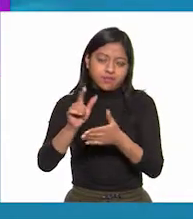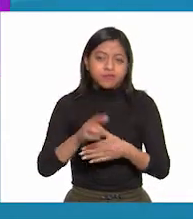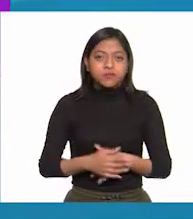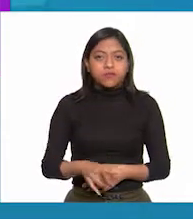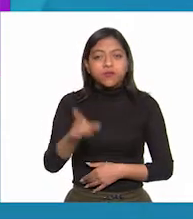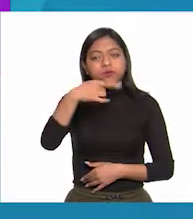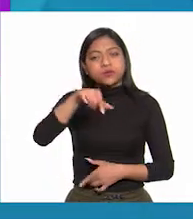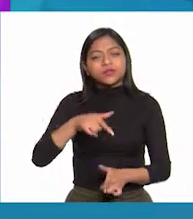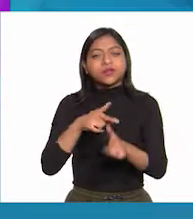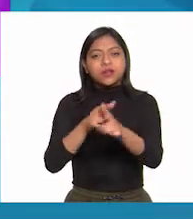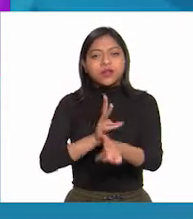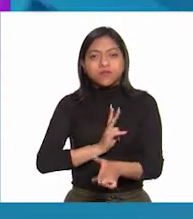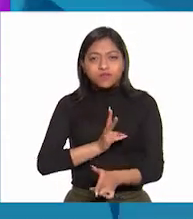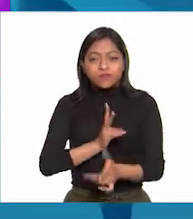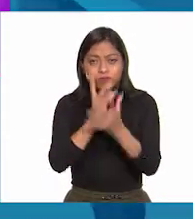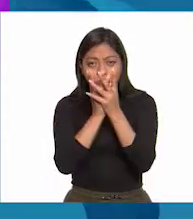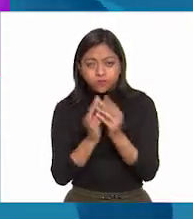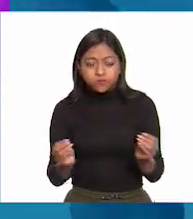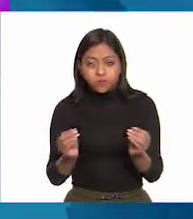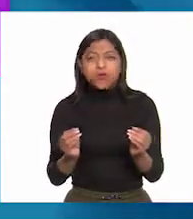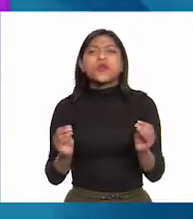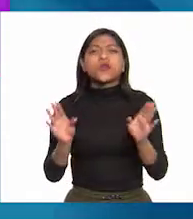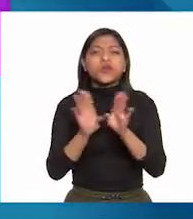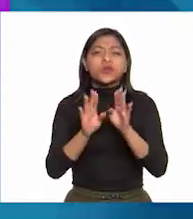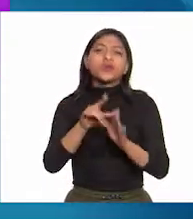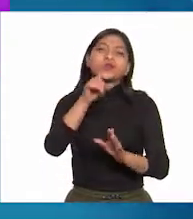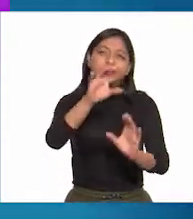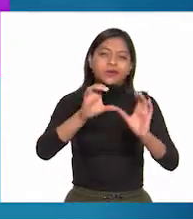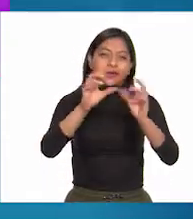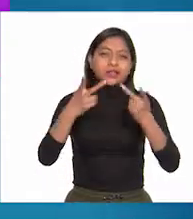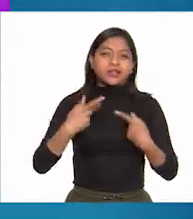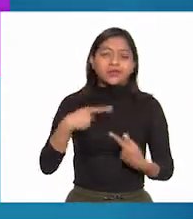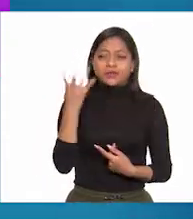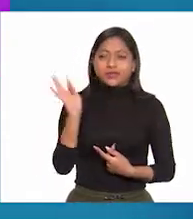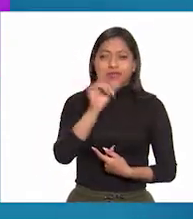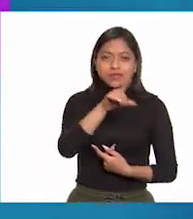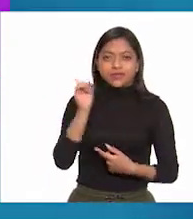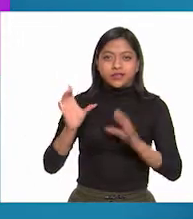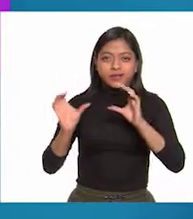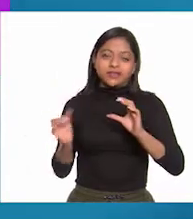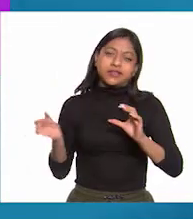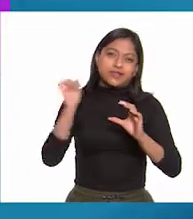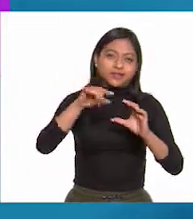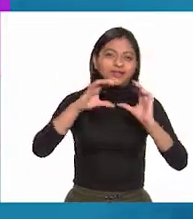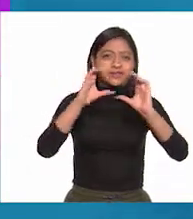Sigamos luchando juntos contra este virus cuidándonos los unos a los otros.